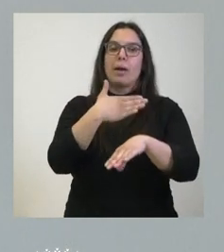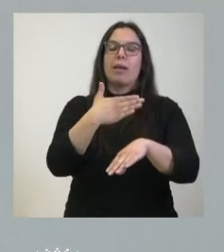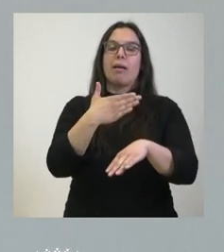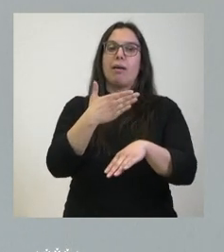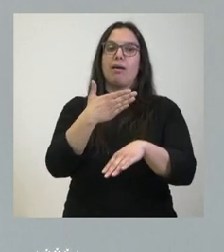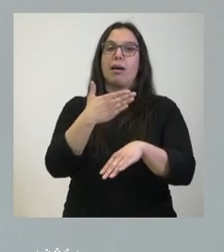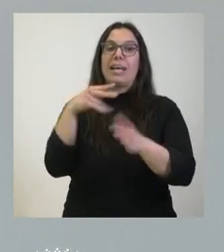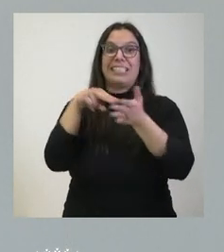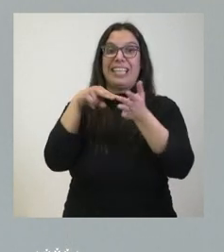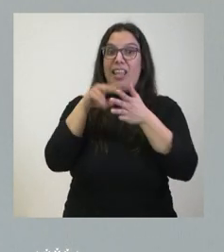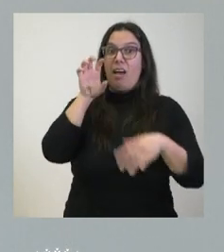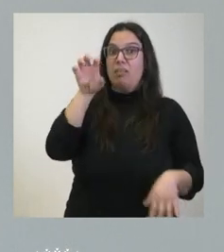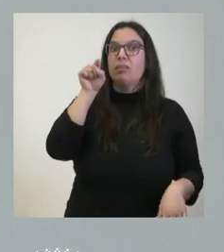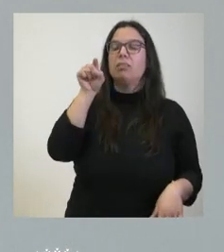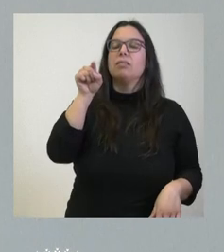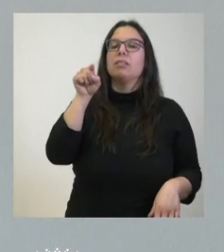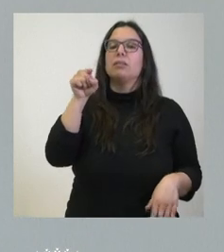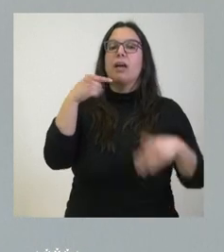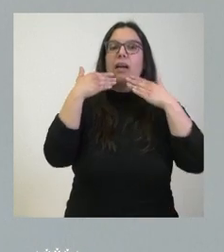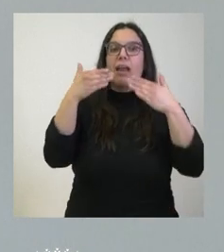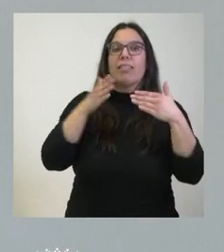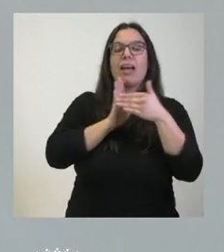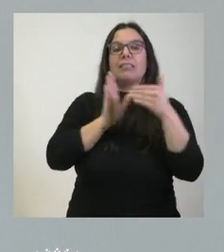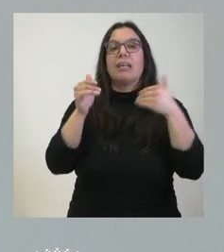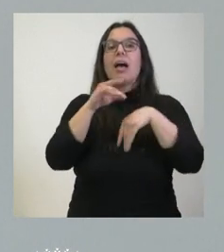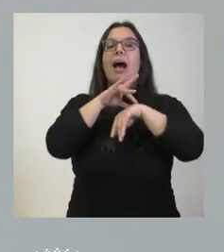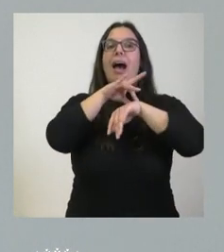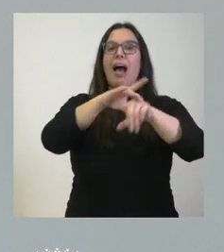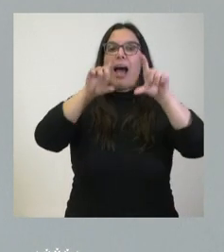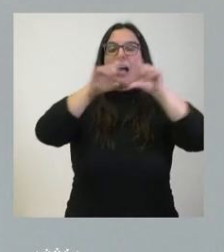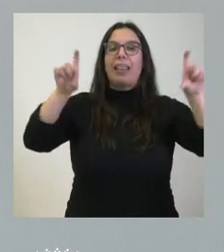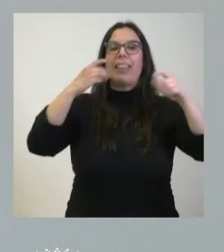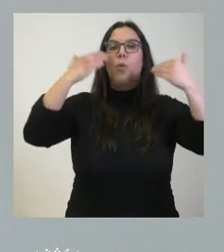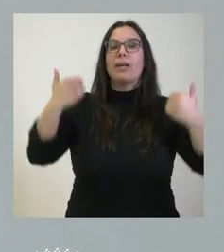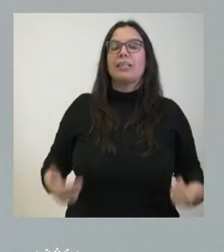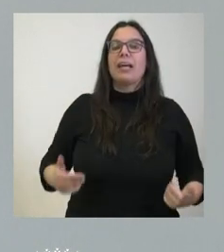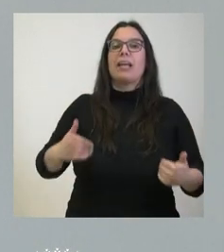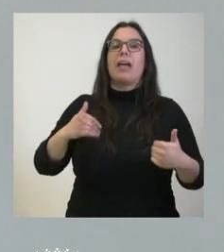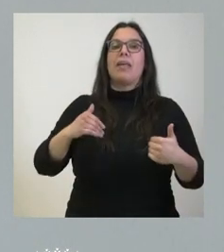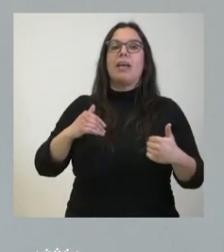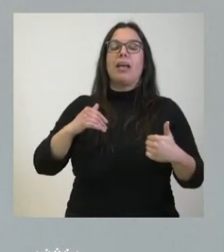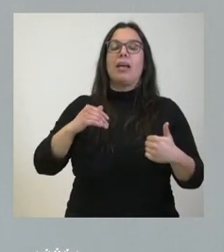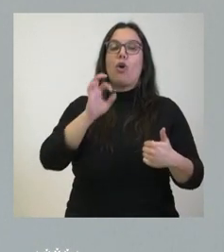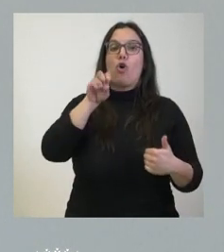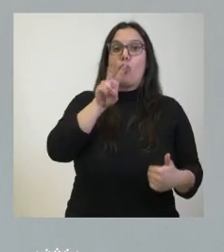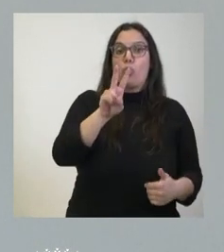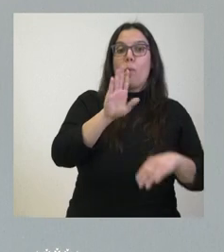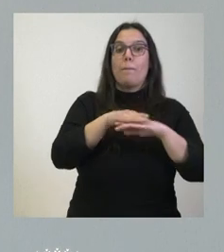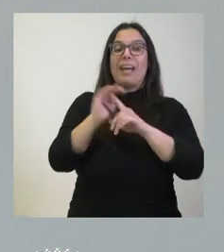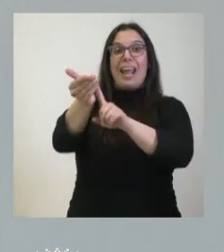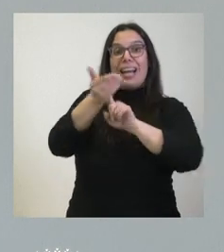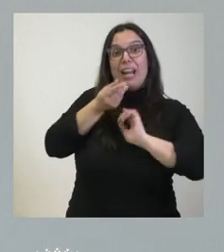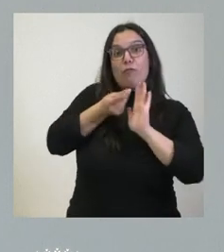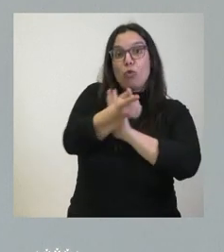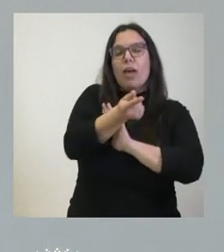Siria a través de la agencia humanitaria de las Naciones Unidas para los Refugiados que tiene como mandato